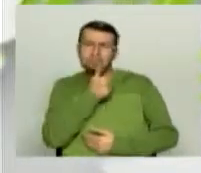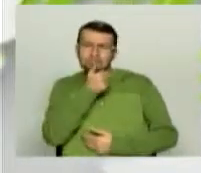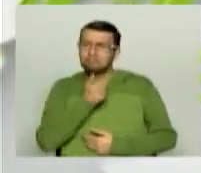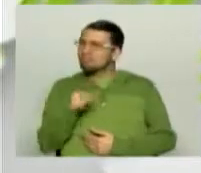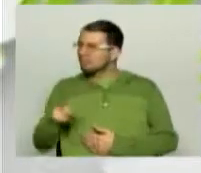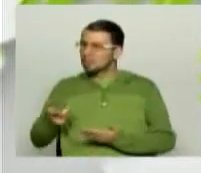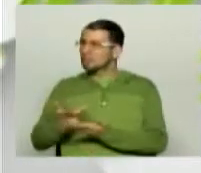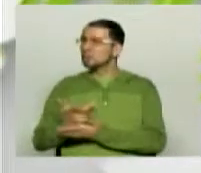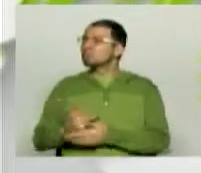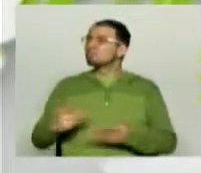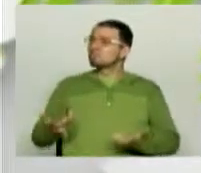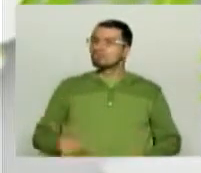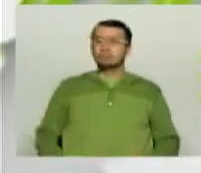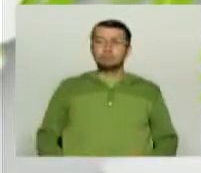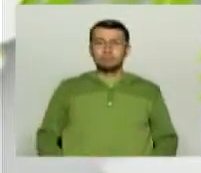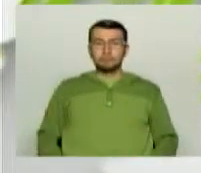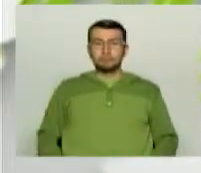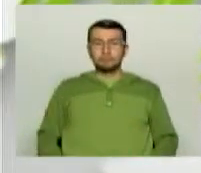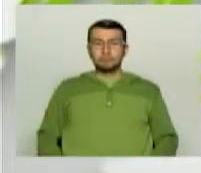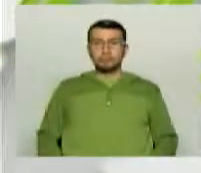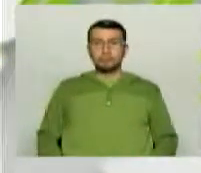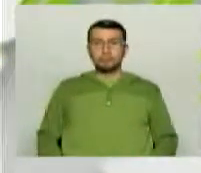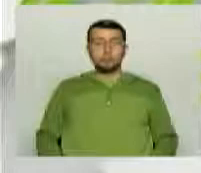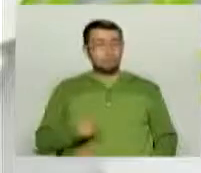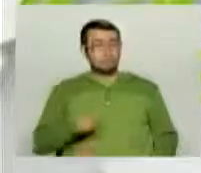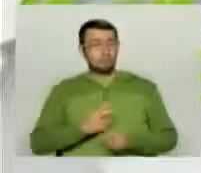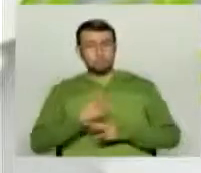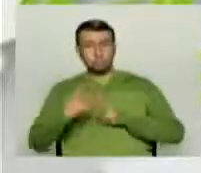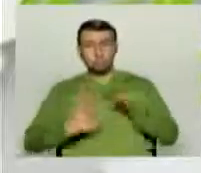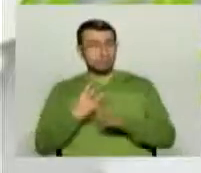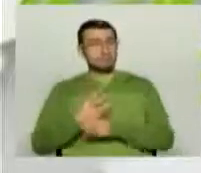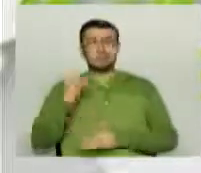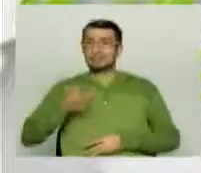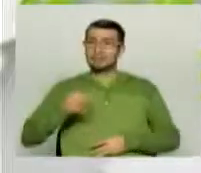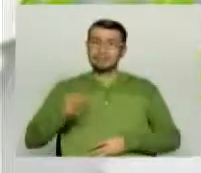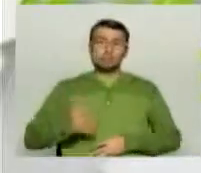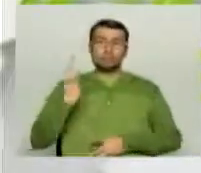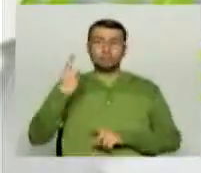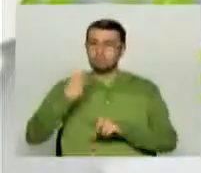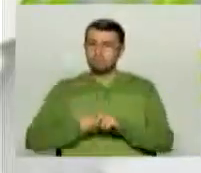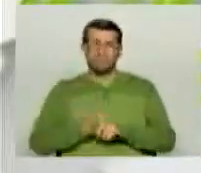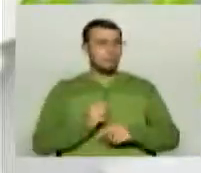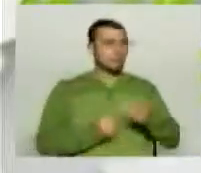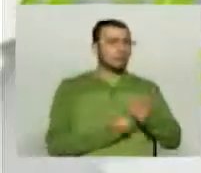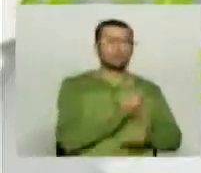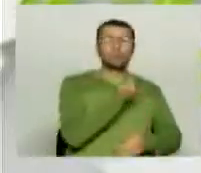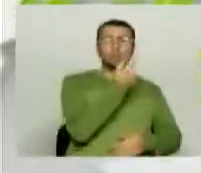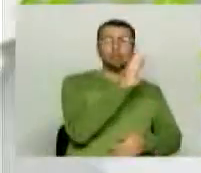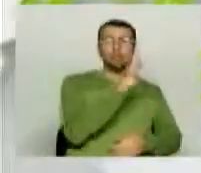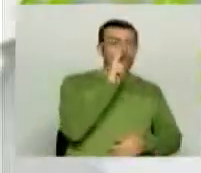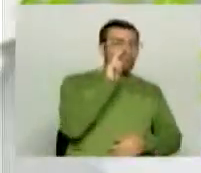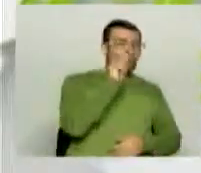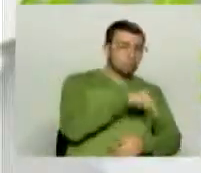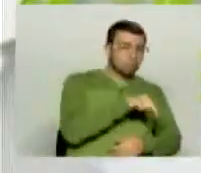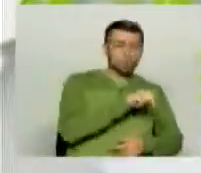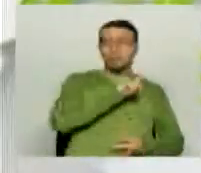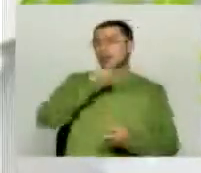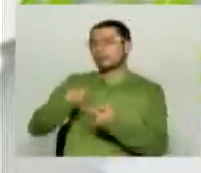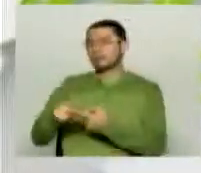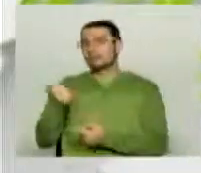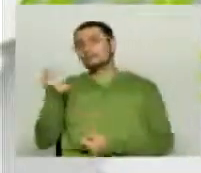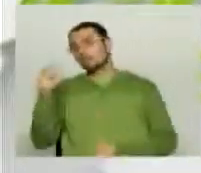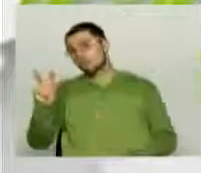paciencia con sus esposos? Pues a ver, el mundial siempre de los meses empezó el 12 de junio, la programación va hasta el 12 de julio,